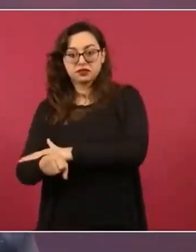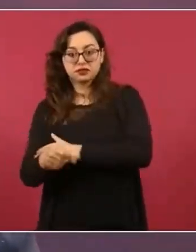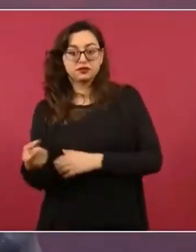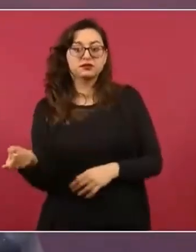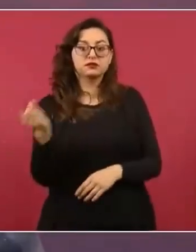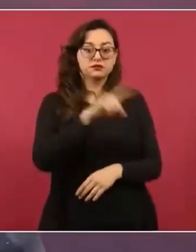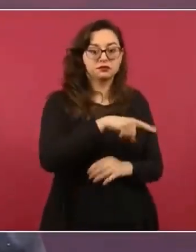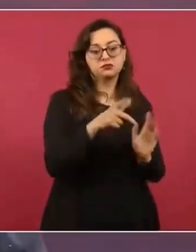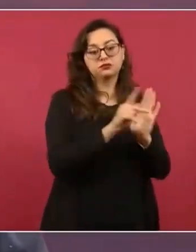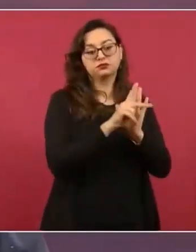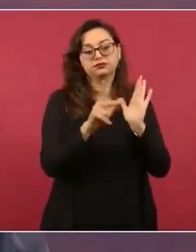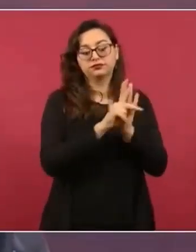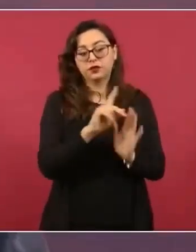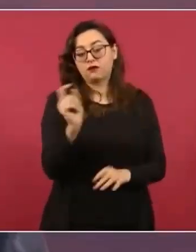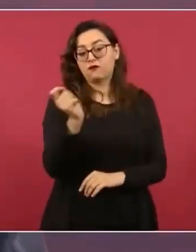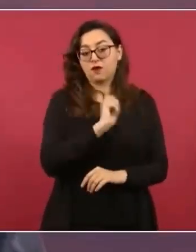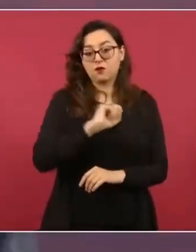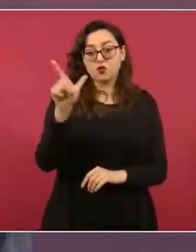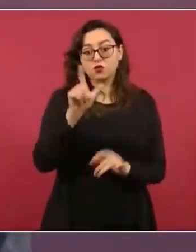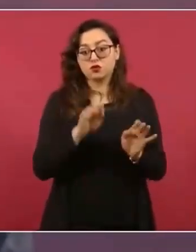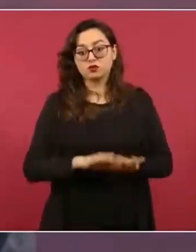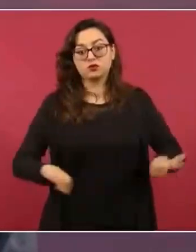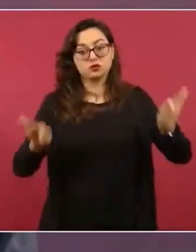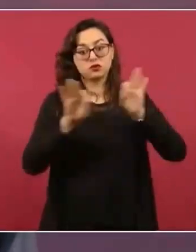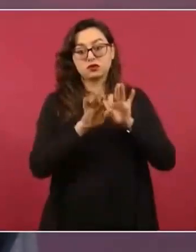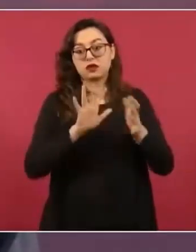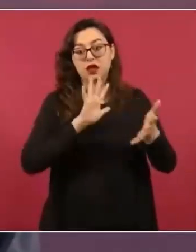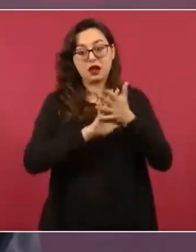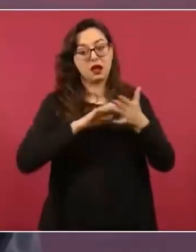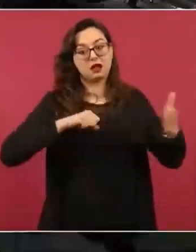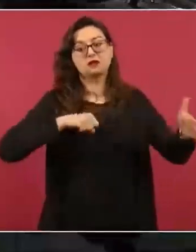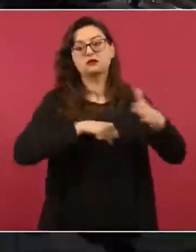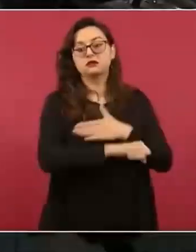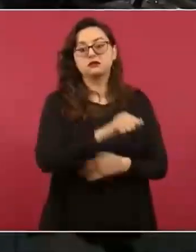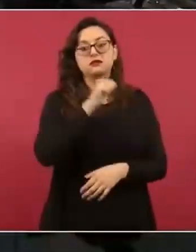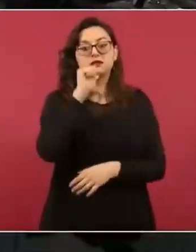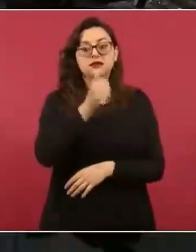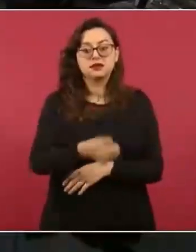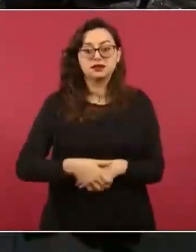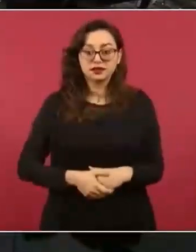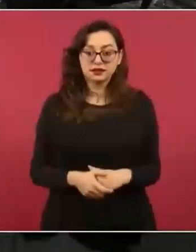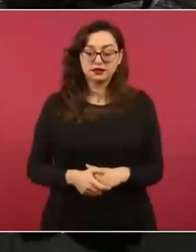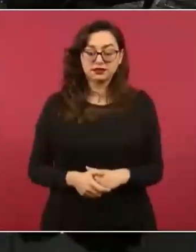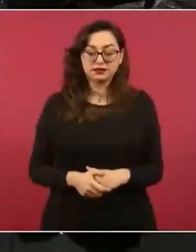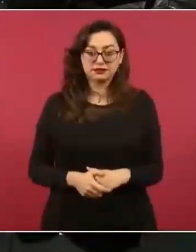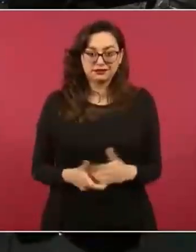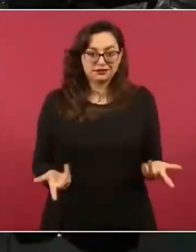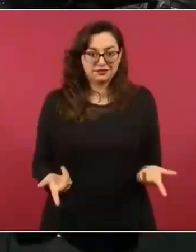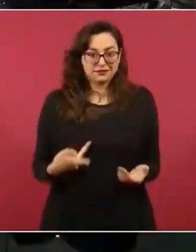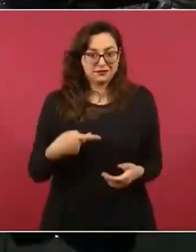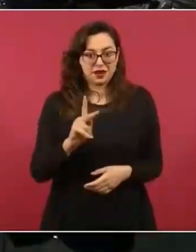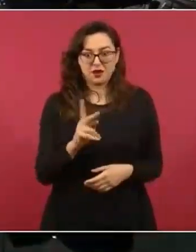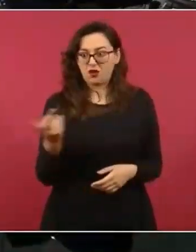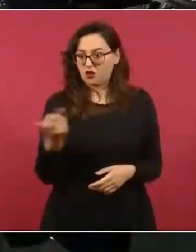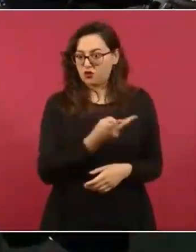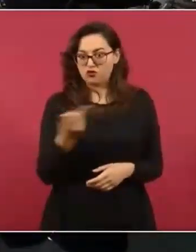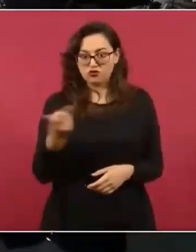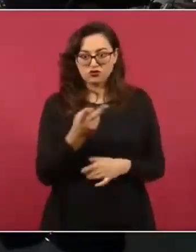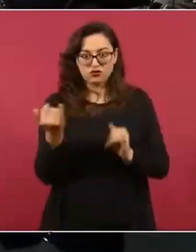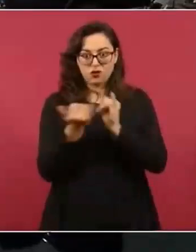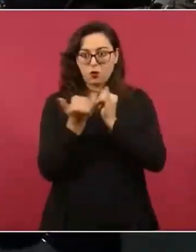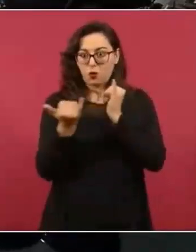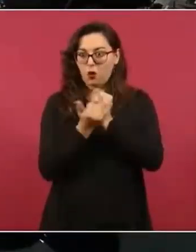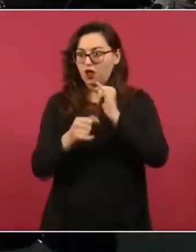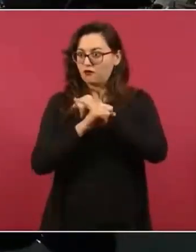de cables del gobierno de Estados Unidos. Exactamente lo mismo. New York Times y otros